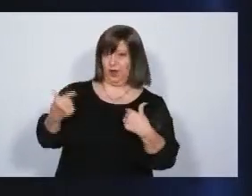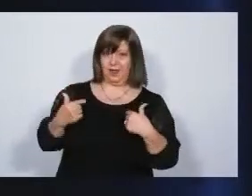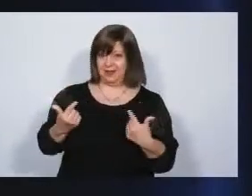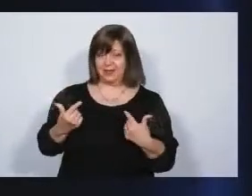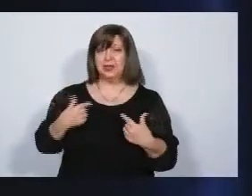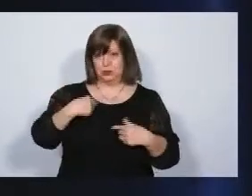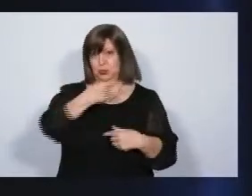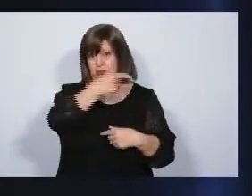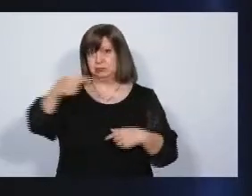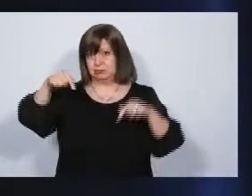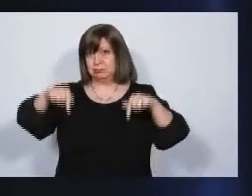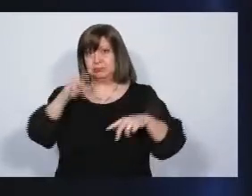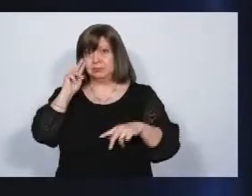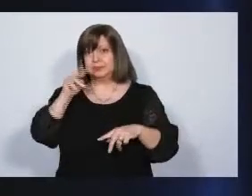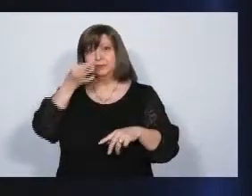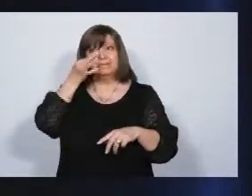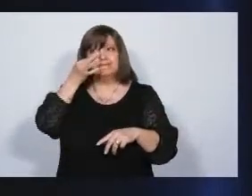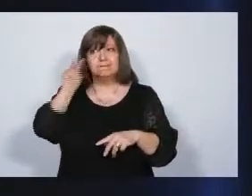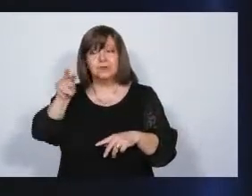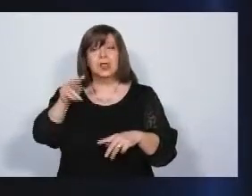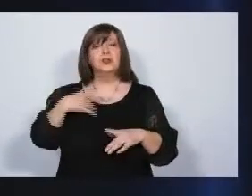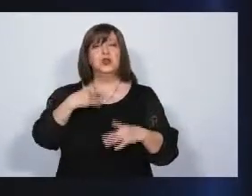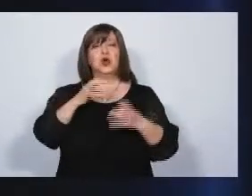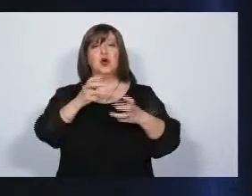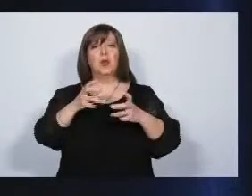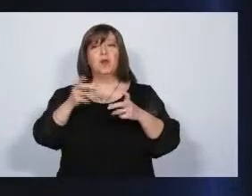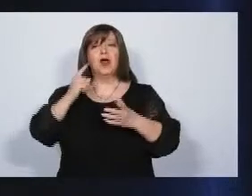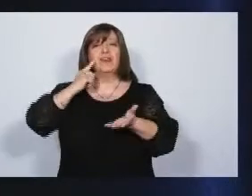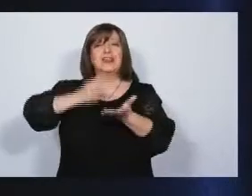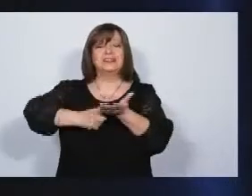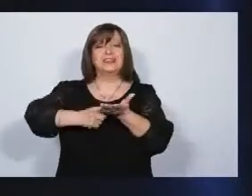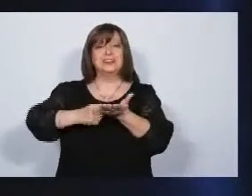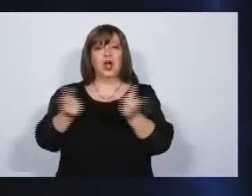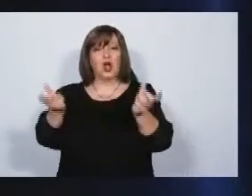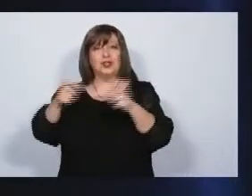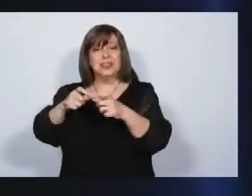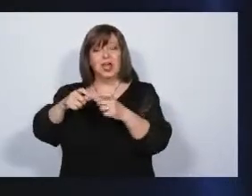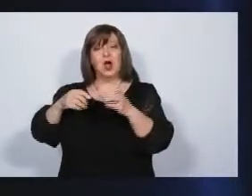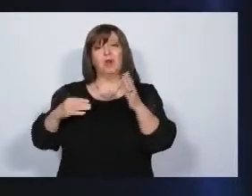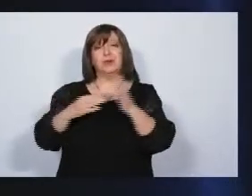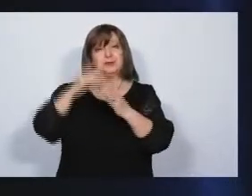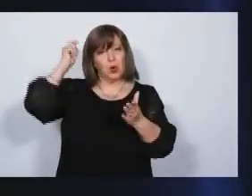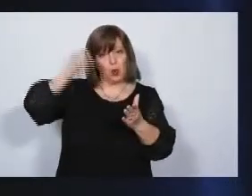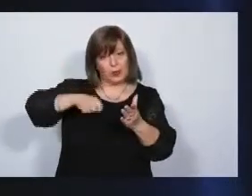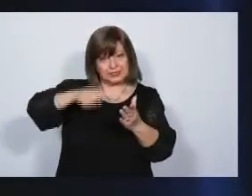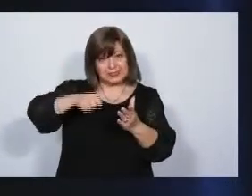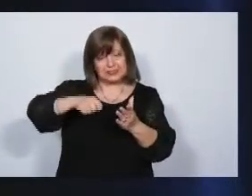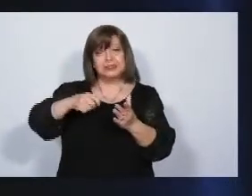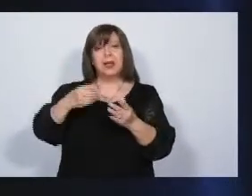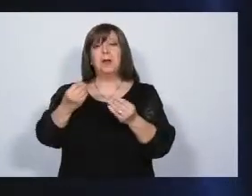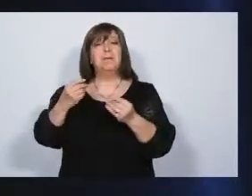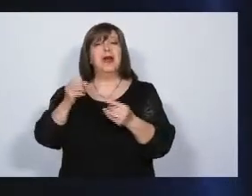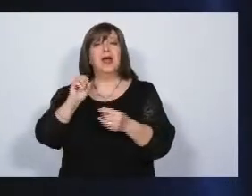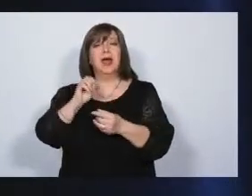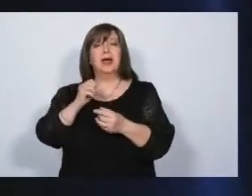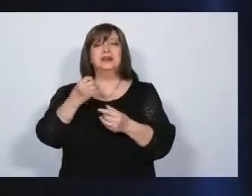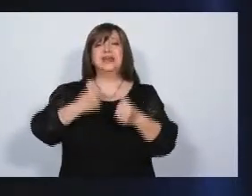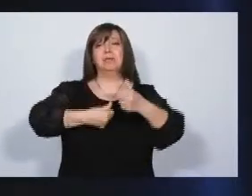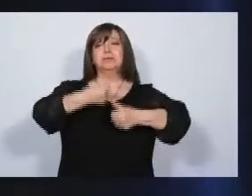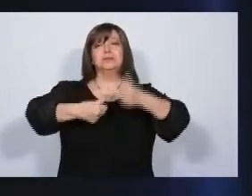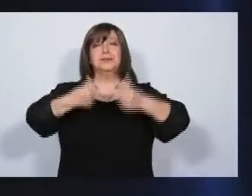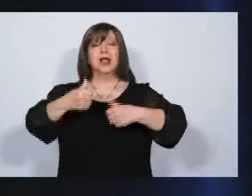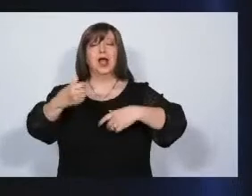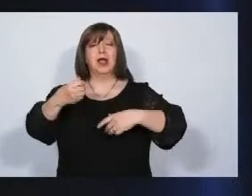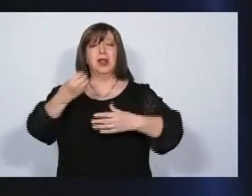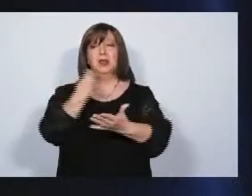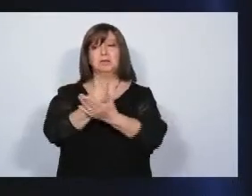esta semana cómo se han manipulado las decisiones del Consejo de la Magistratura para nombrar jueces amigos.